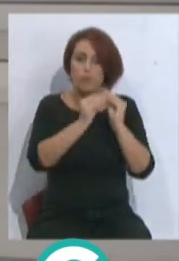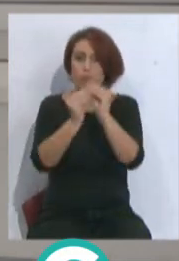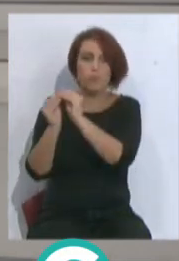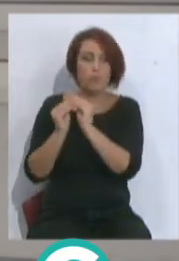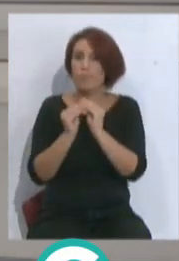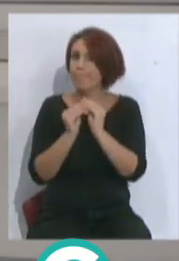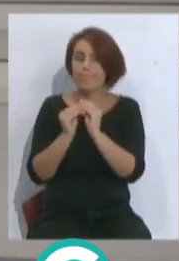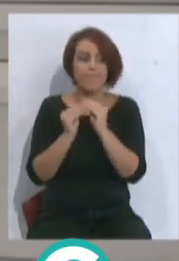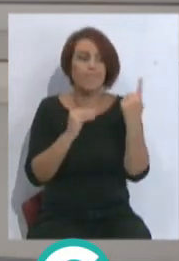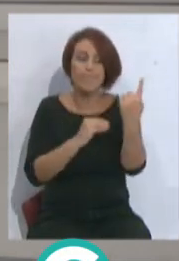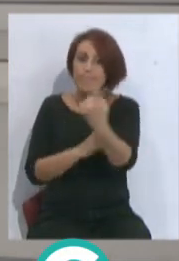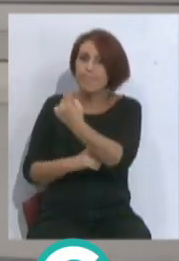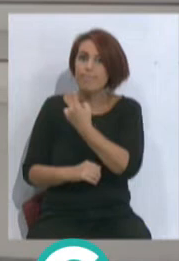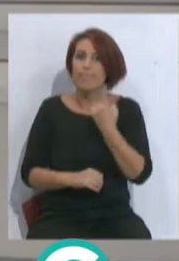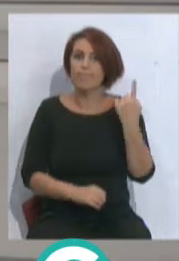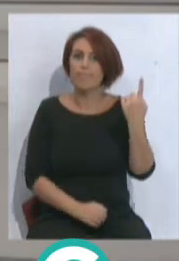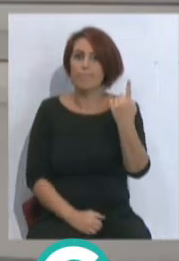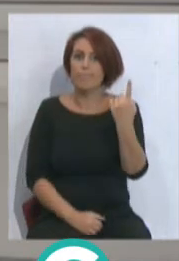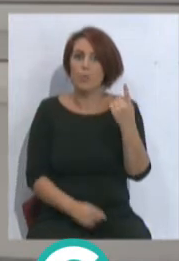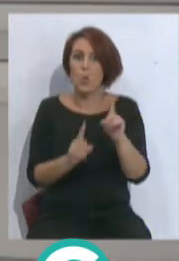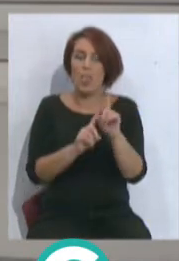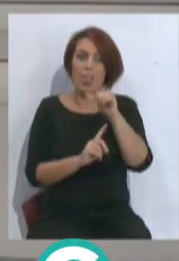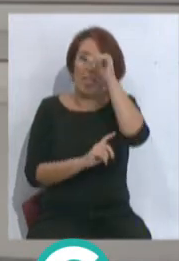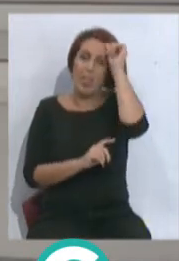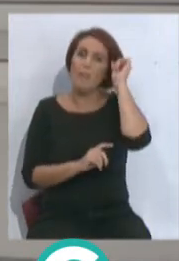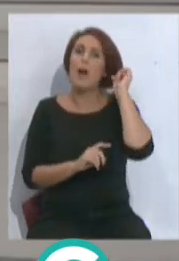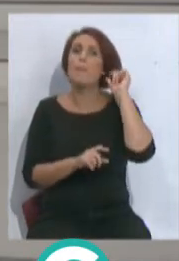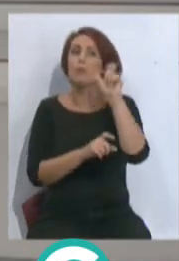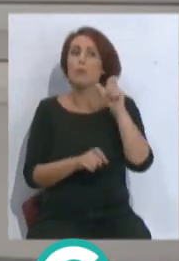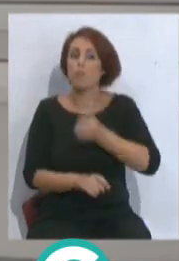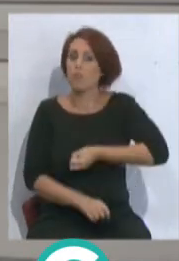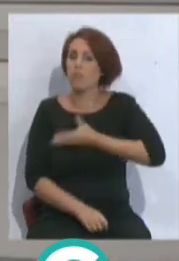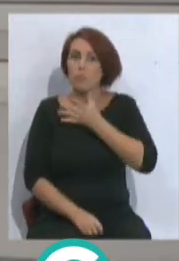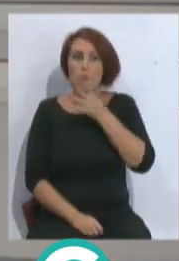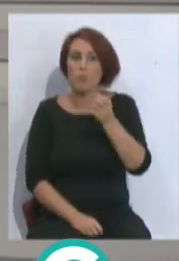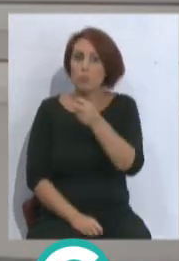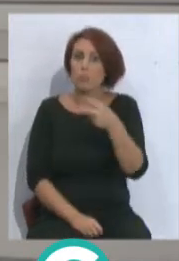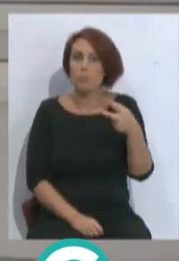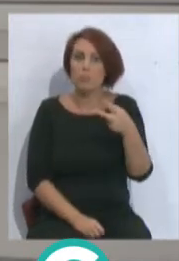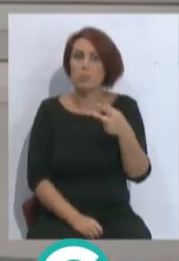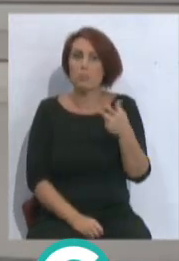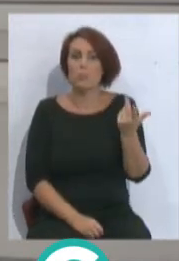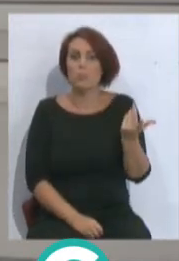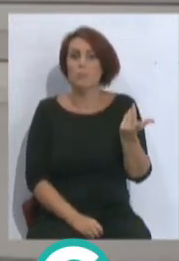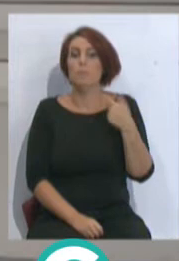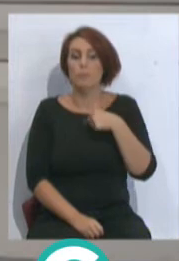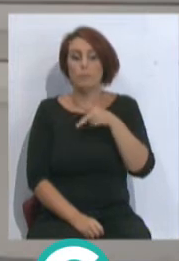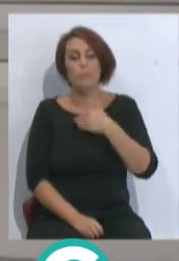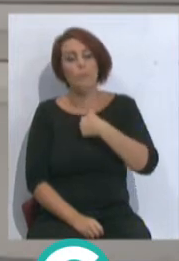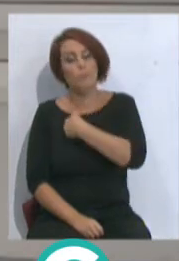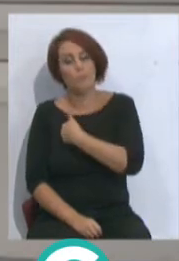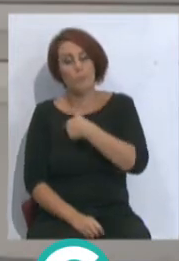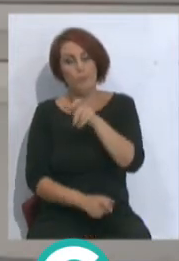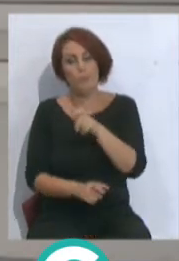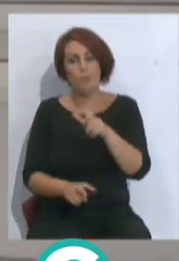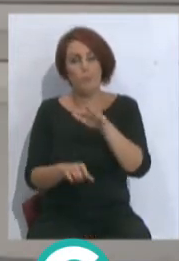son... Cada uno tiene... Igual, Cervera hay gente que le gusta mucho por el resultado, gente resultadista y hay otros